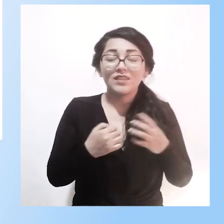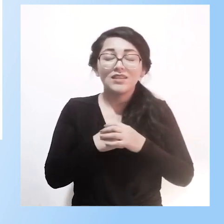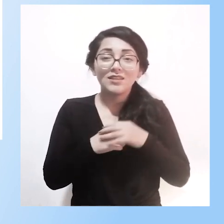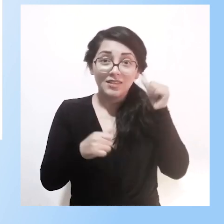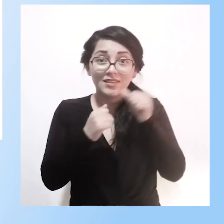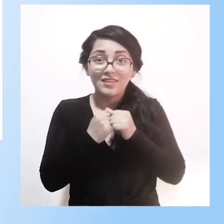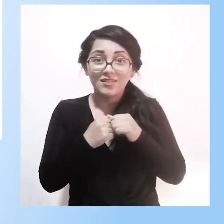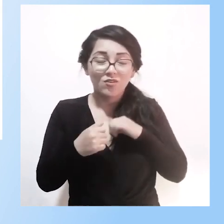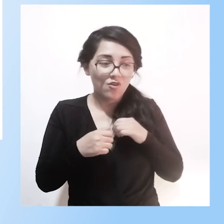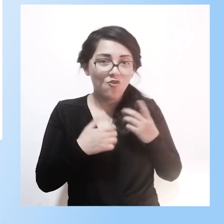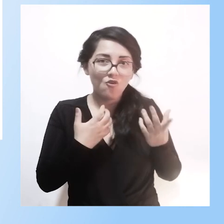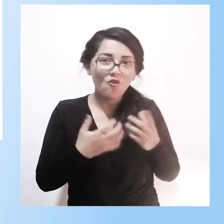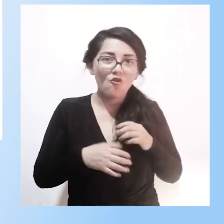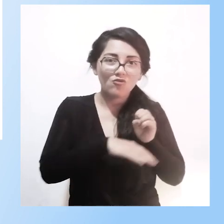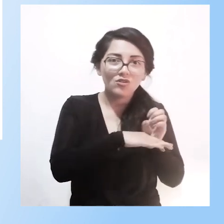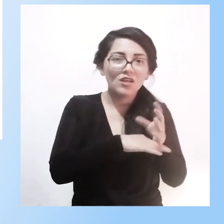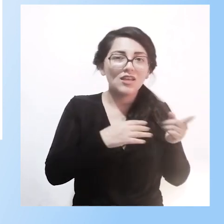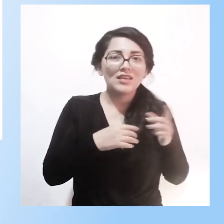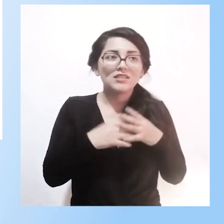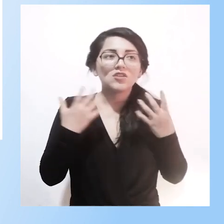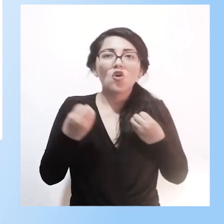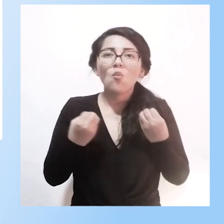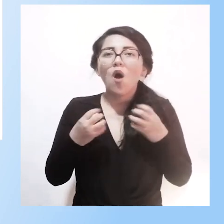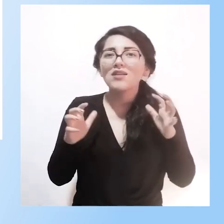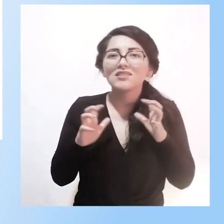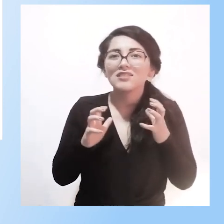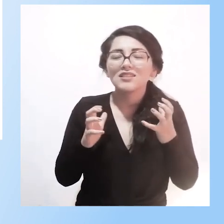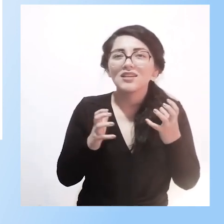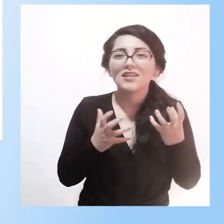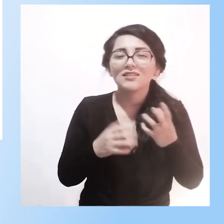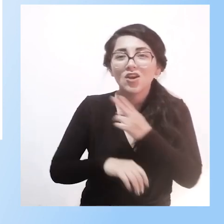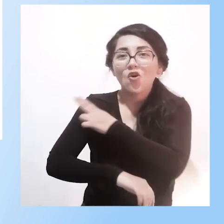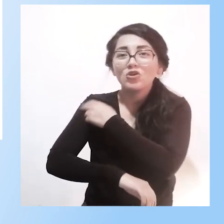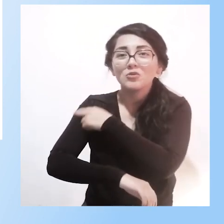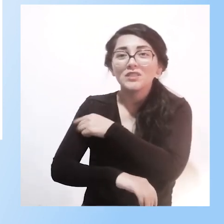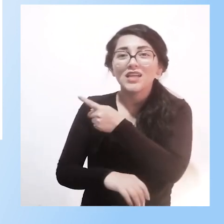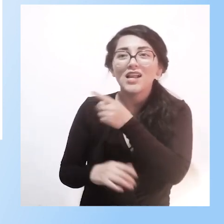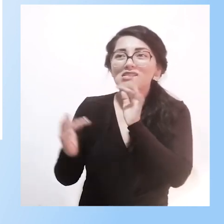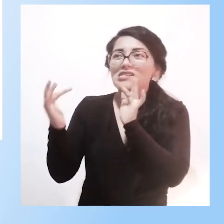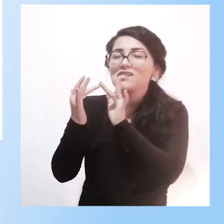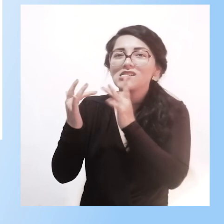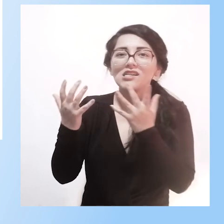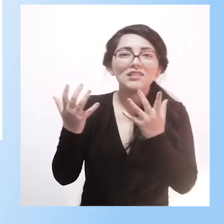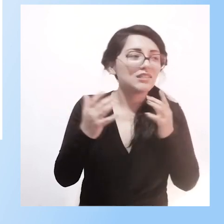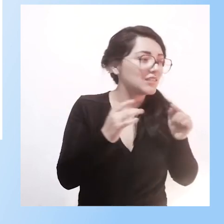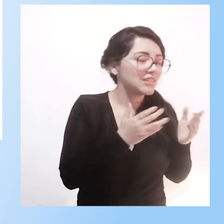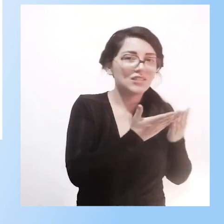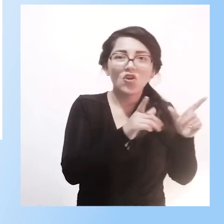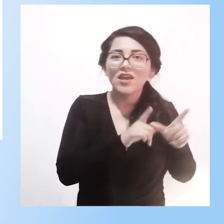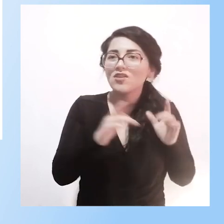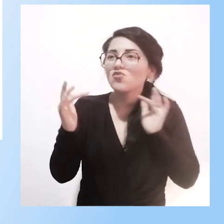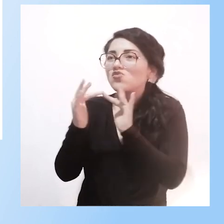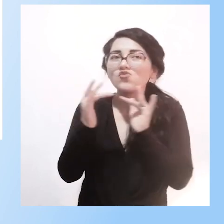de hacer una fuente del hospital de este alumno con su escuela regular